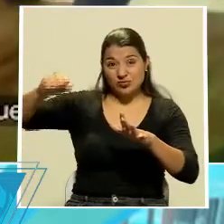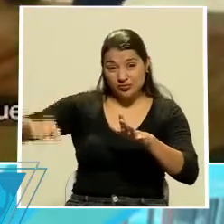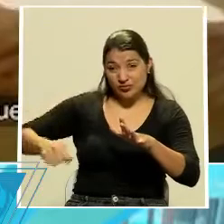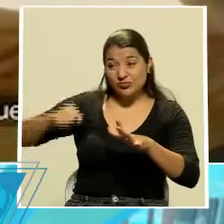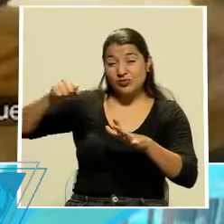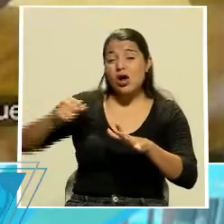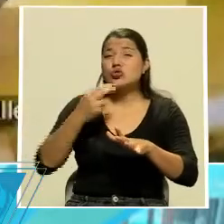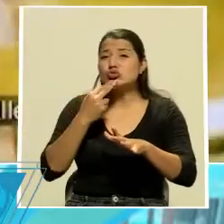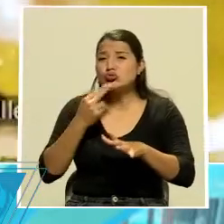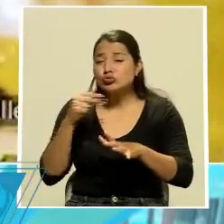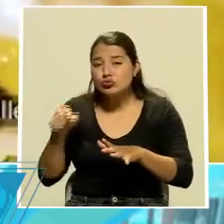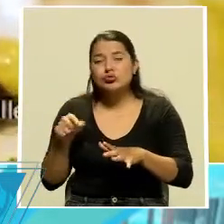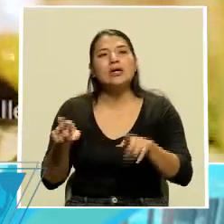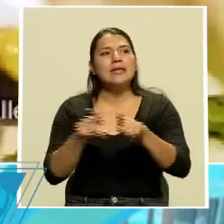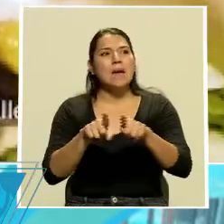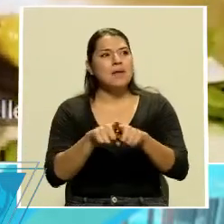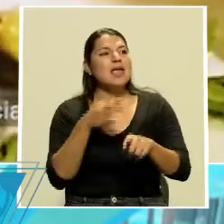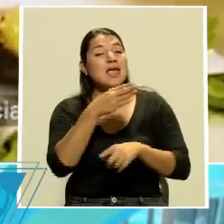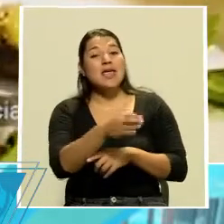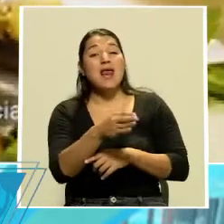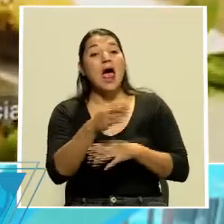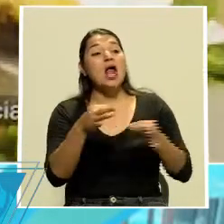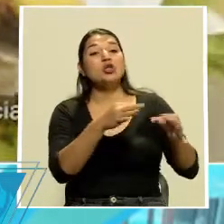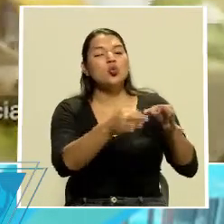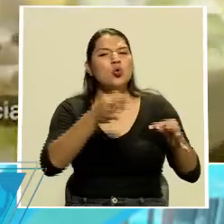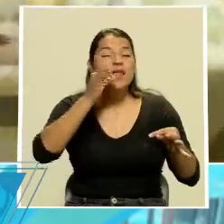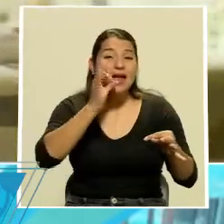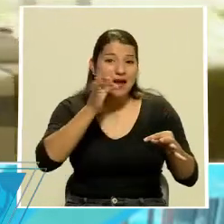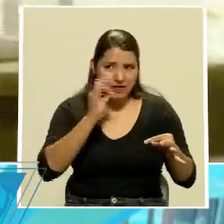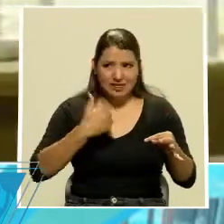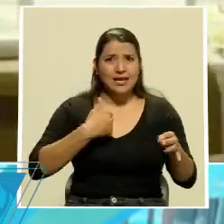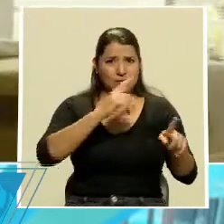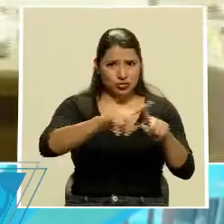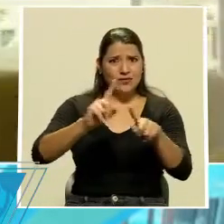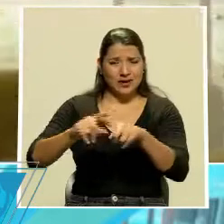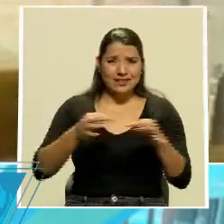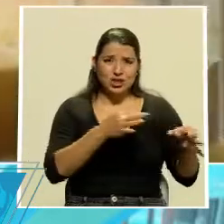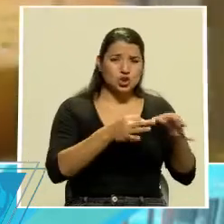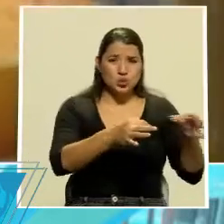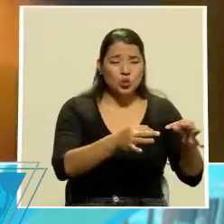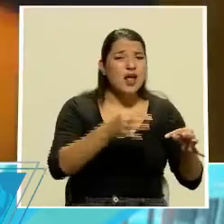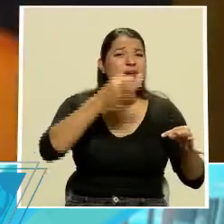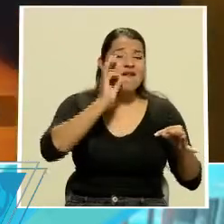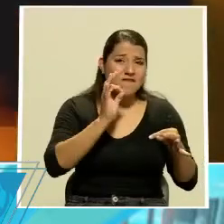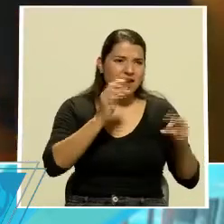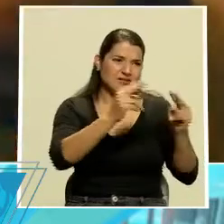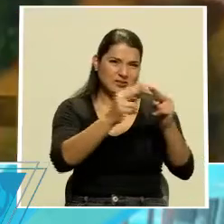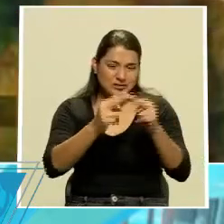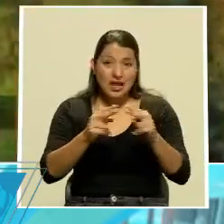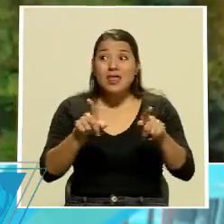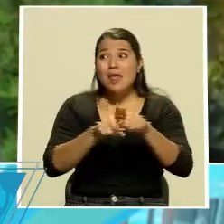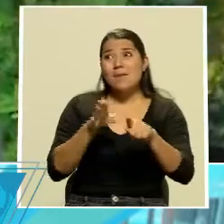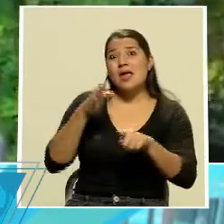de queso, ir al cofitur. Tenemos varios cofiturs también. Ir a Guayabo, por